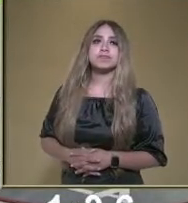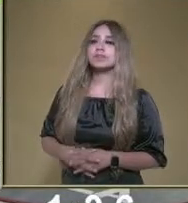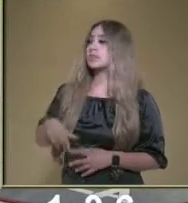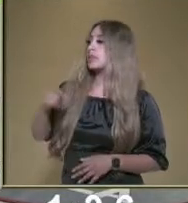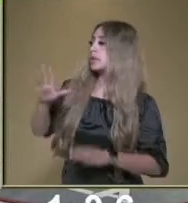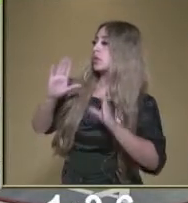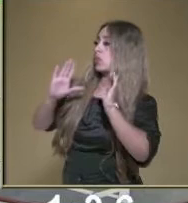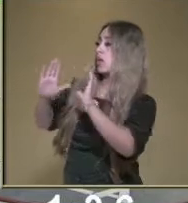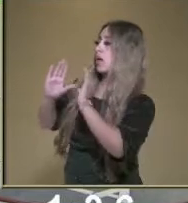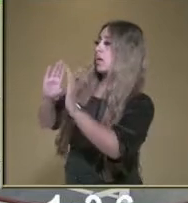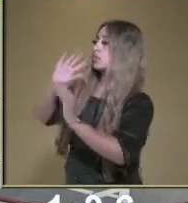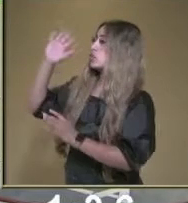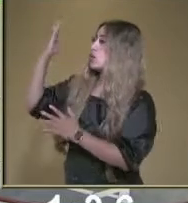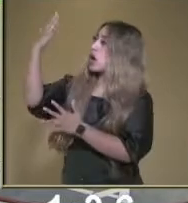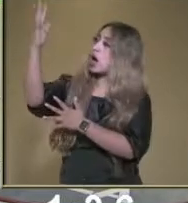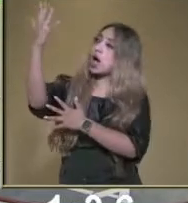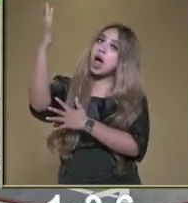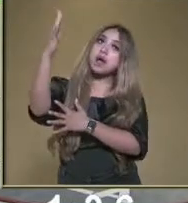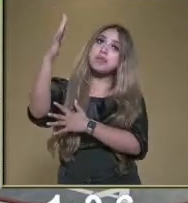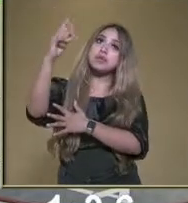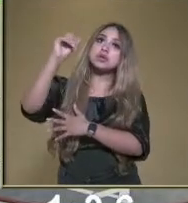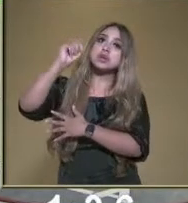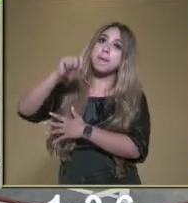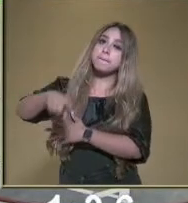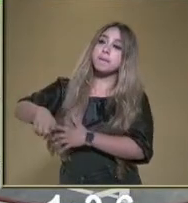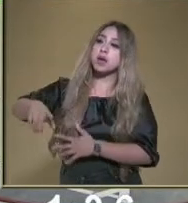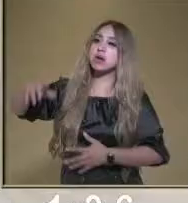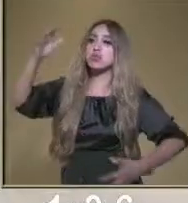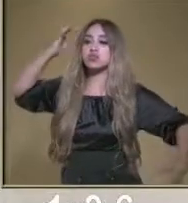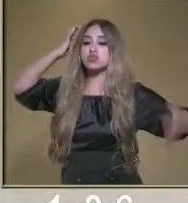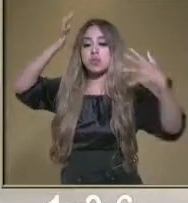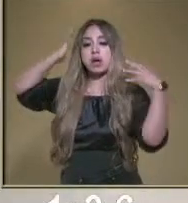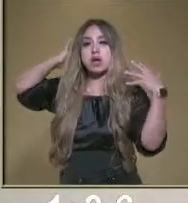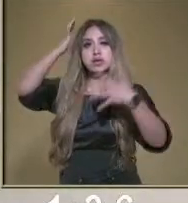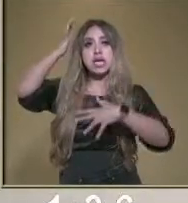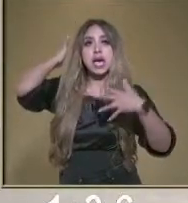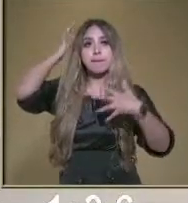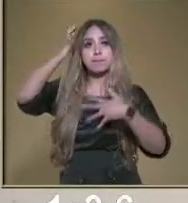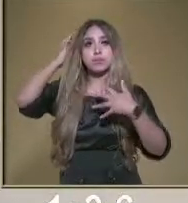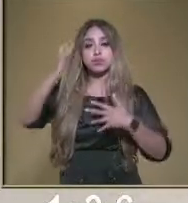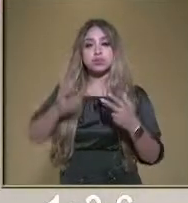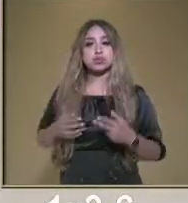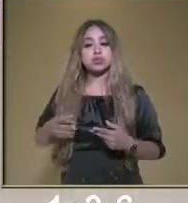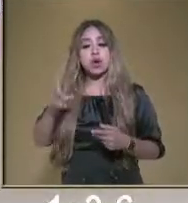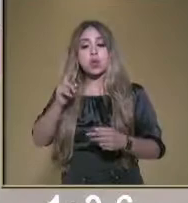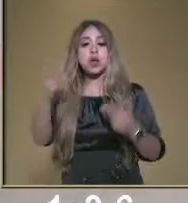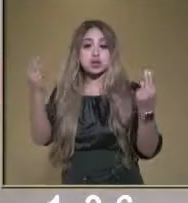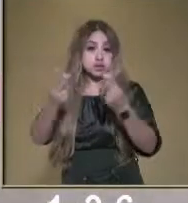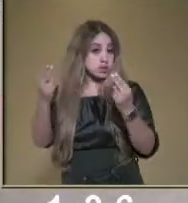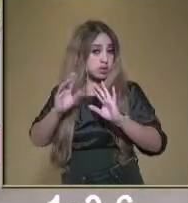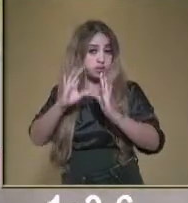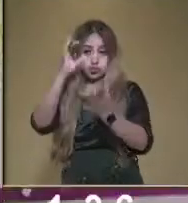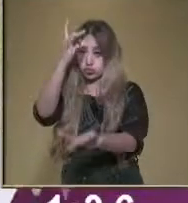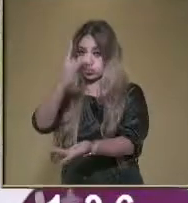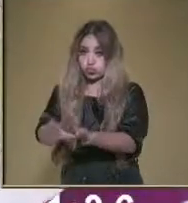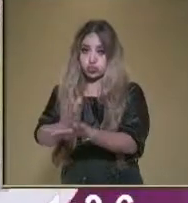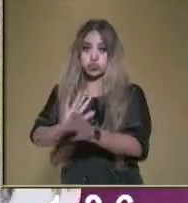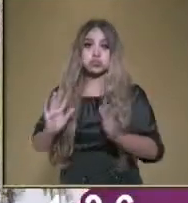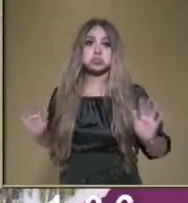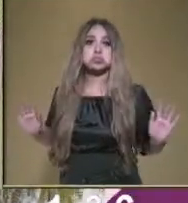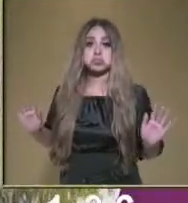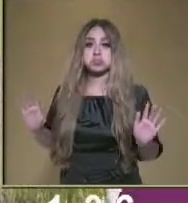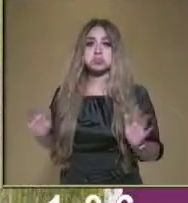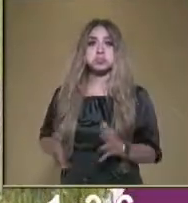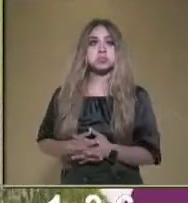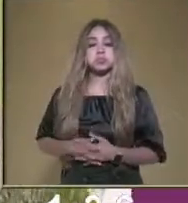árboles. Y nos bañamos con el agua solamente necesaria. ¿Y tú me puedes